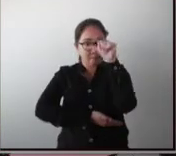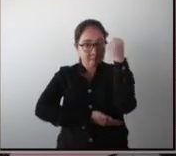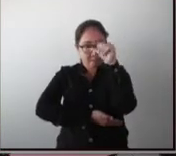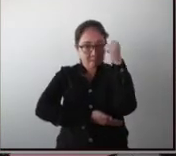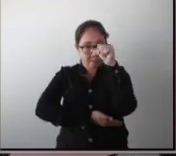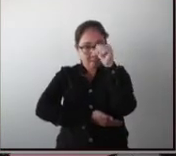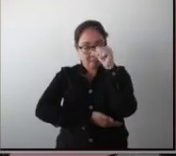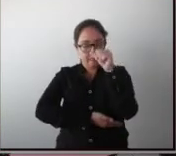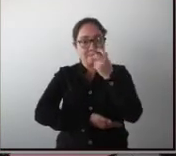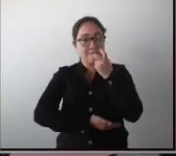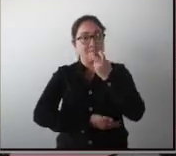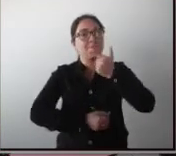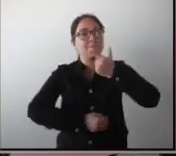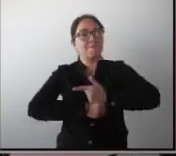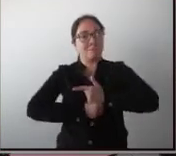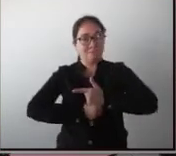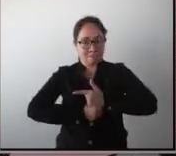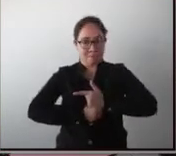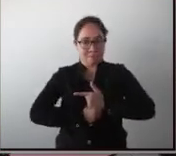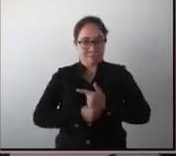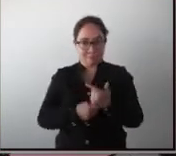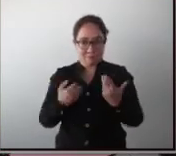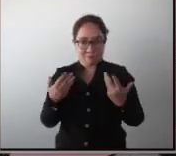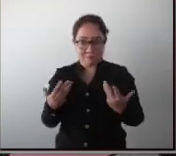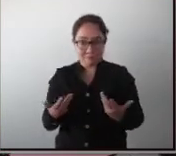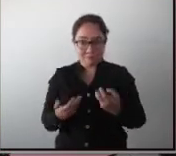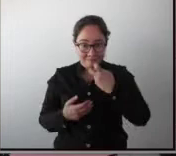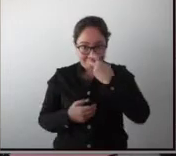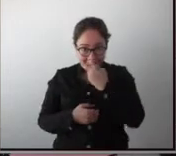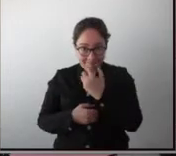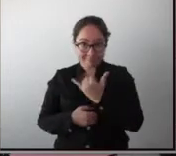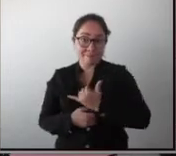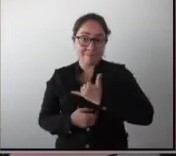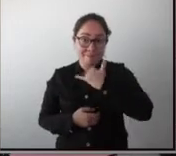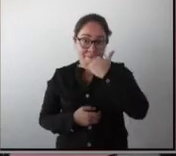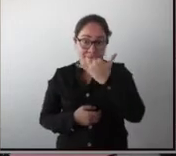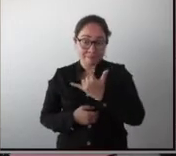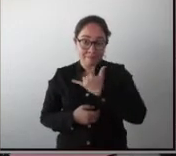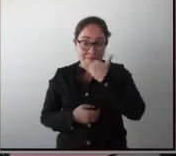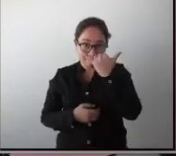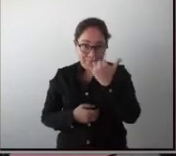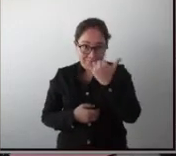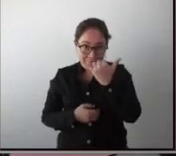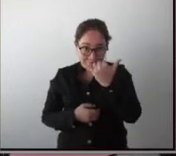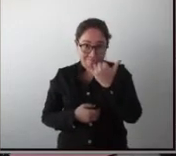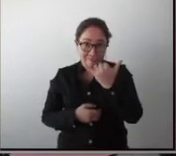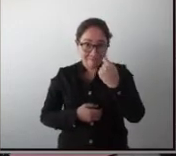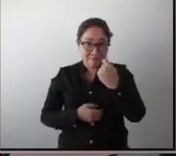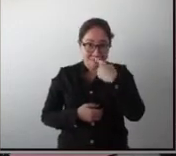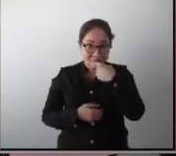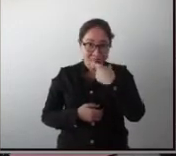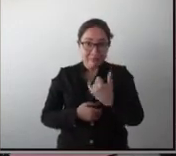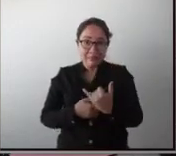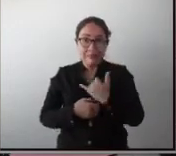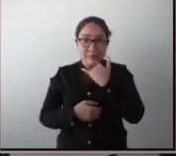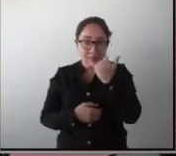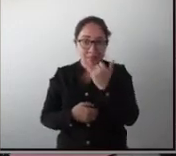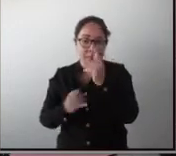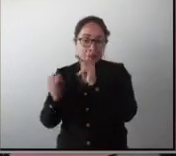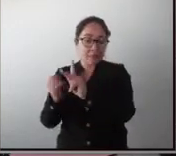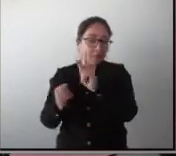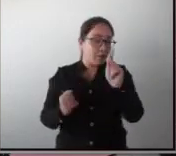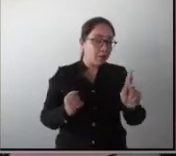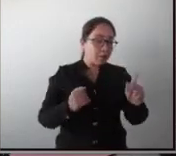Este error en la medicina humana se pasó a modelos animales